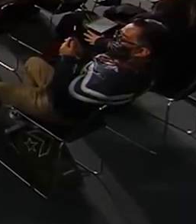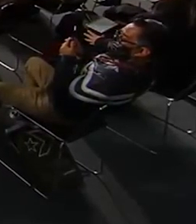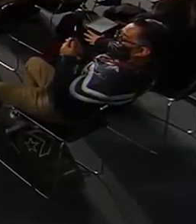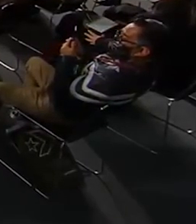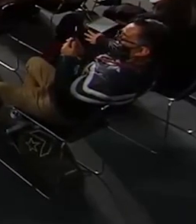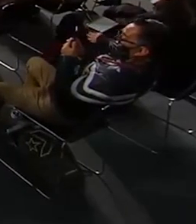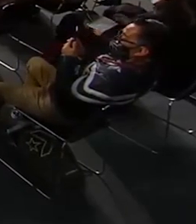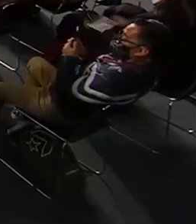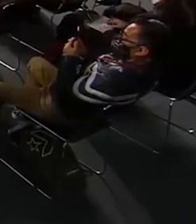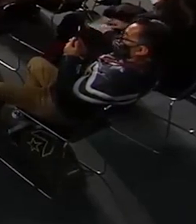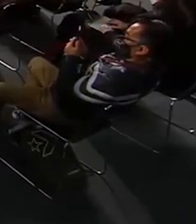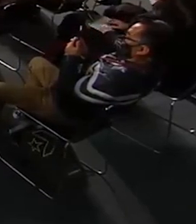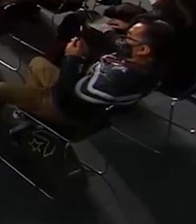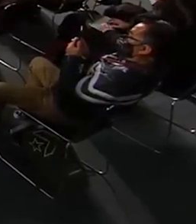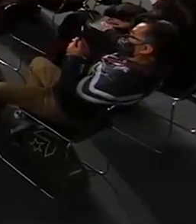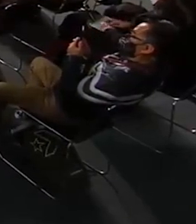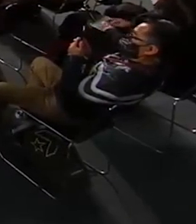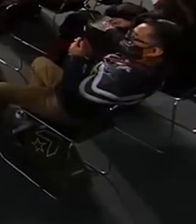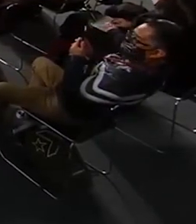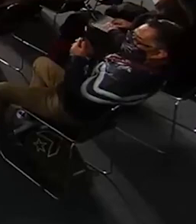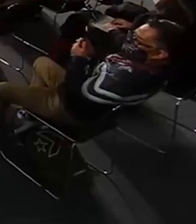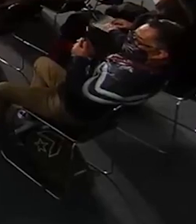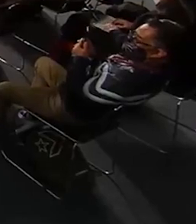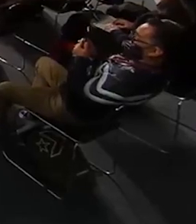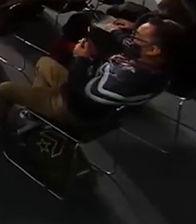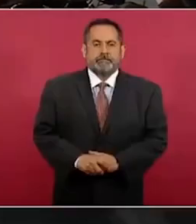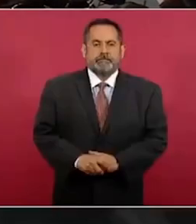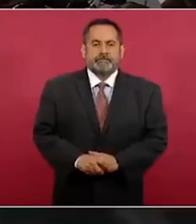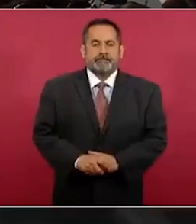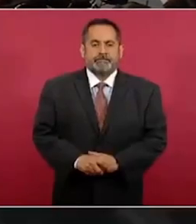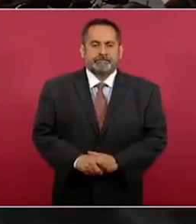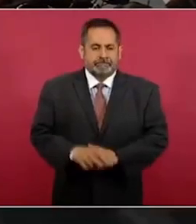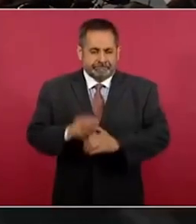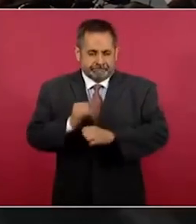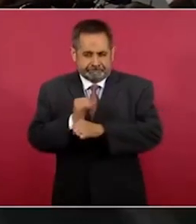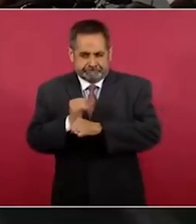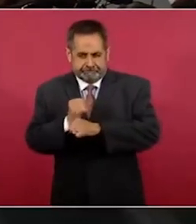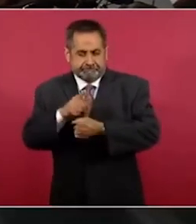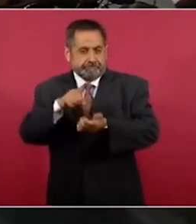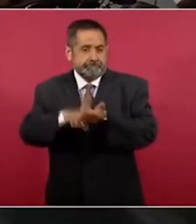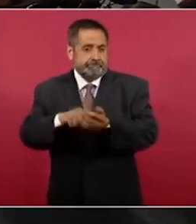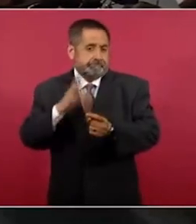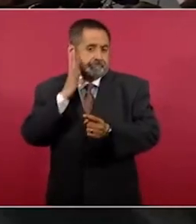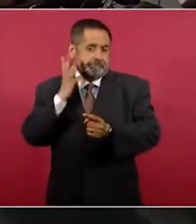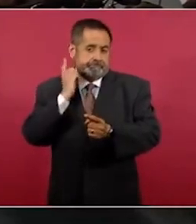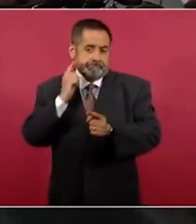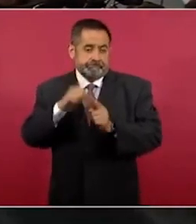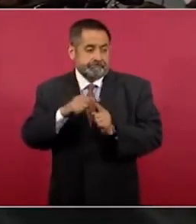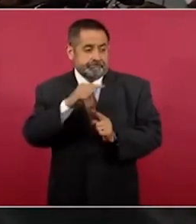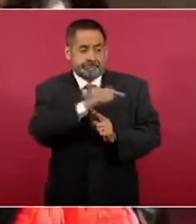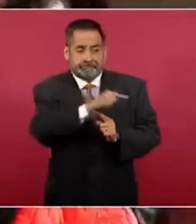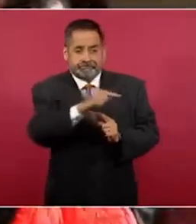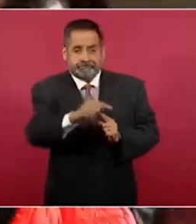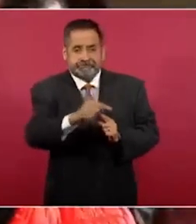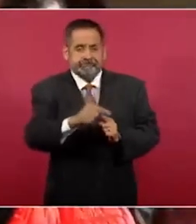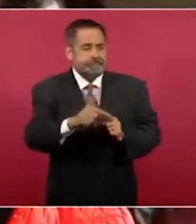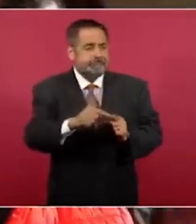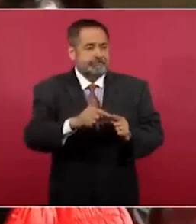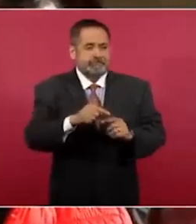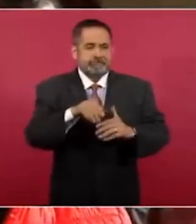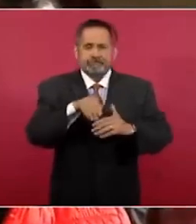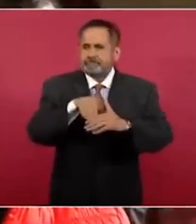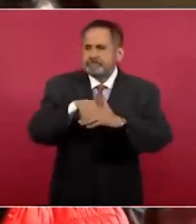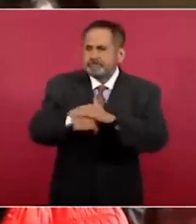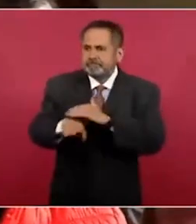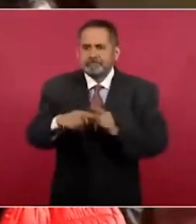personeros o coyotes, como usted lo ha mencionado, de distintas empresas, tanto mexicanas como extranjeras